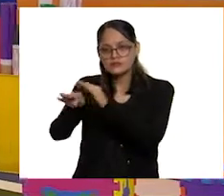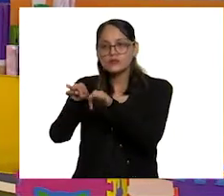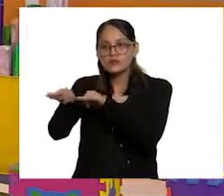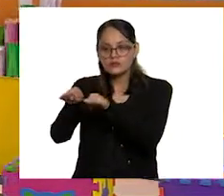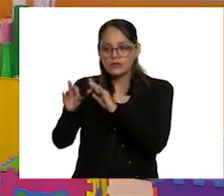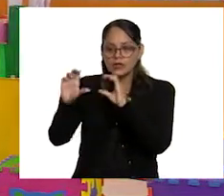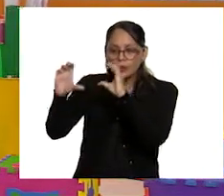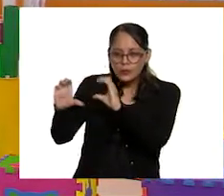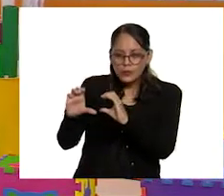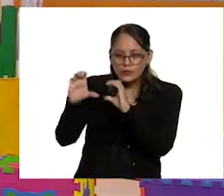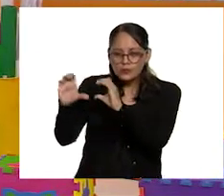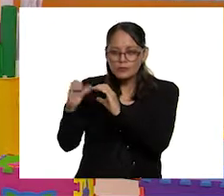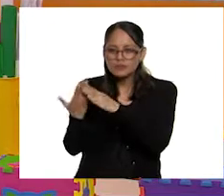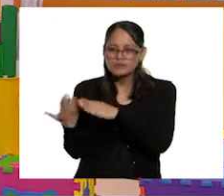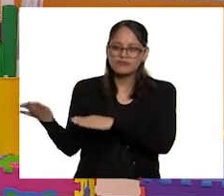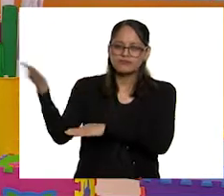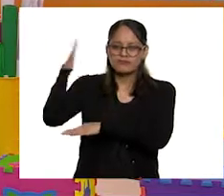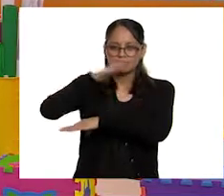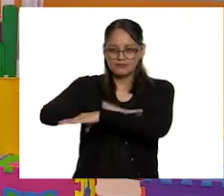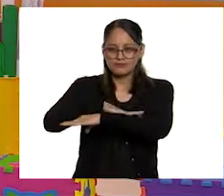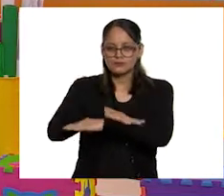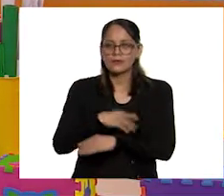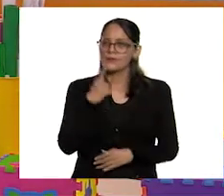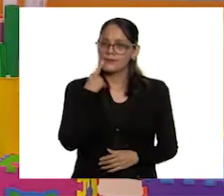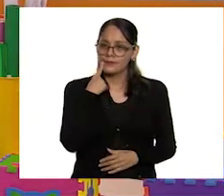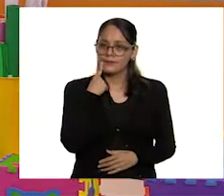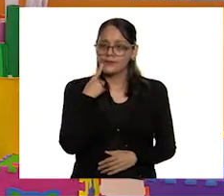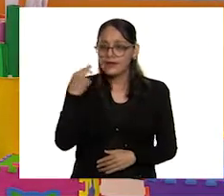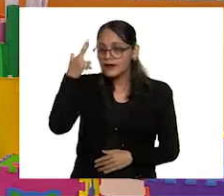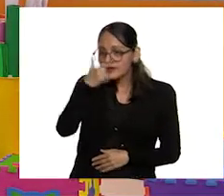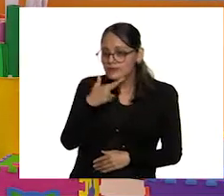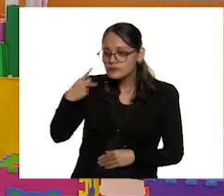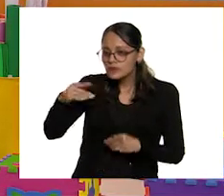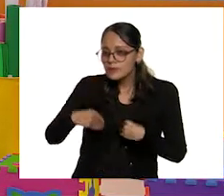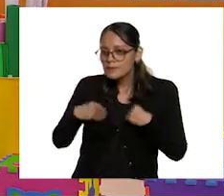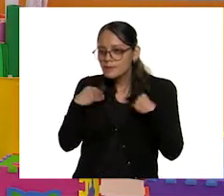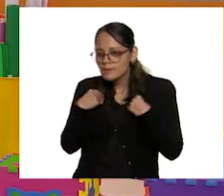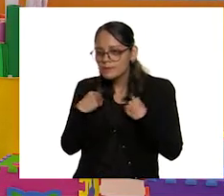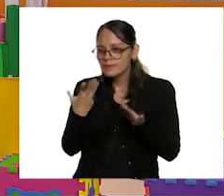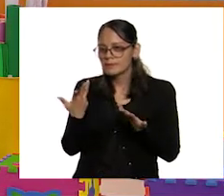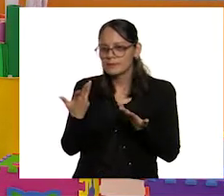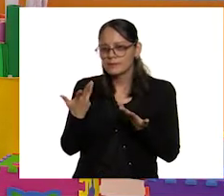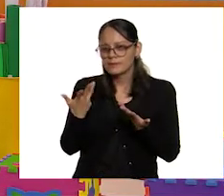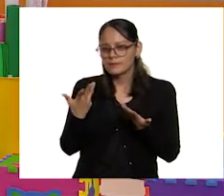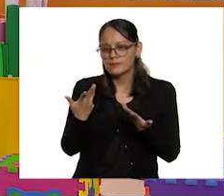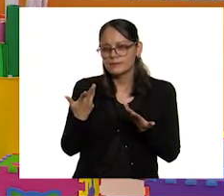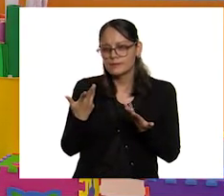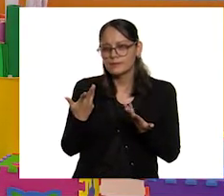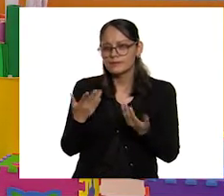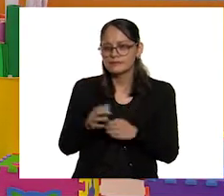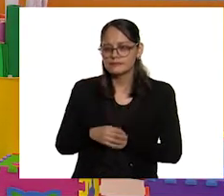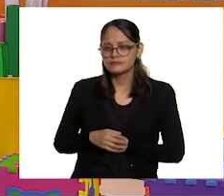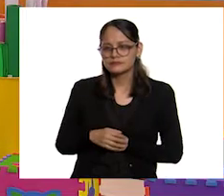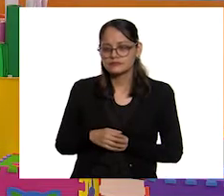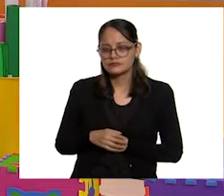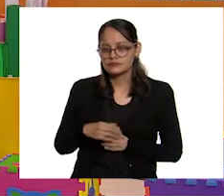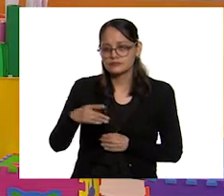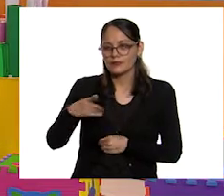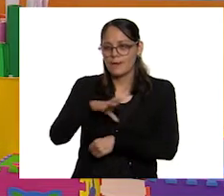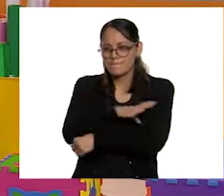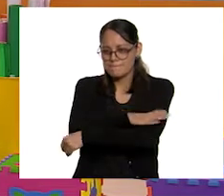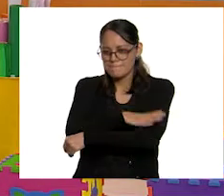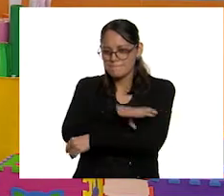cuidándolos todo el día. Revisan sus signos vitales, el corazón, la